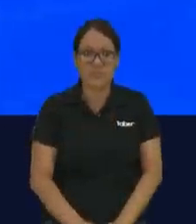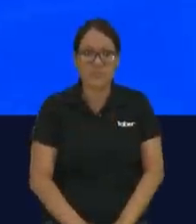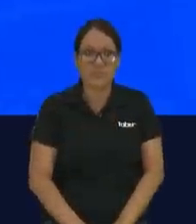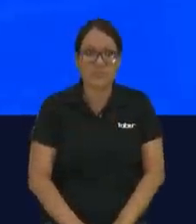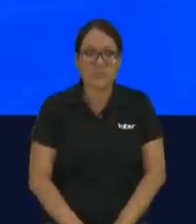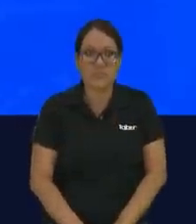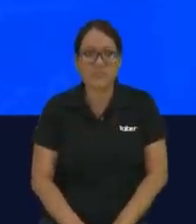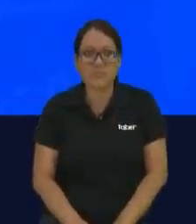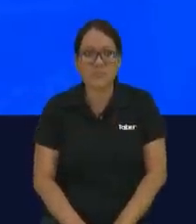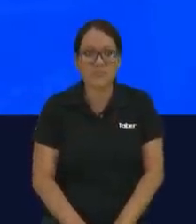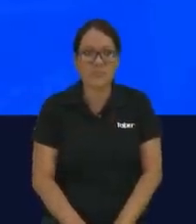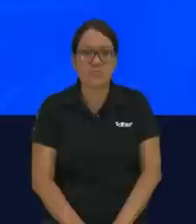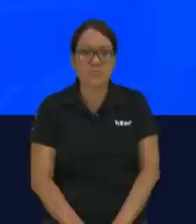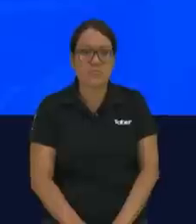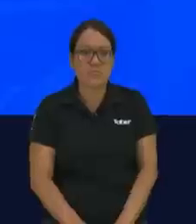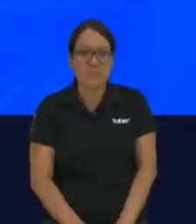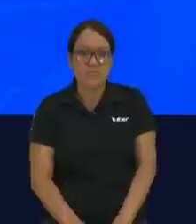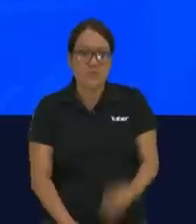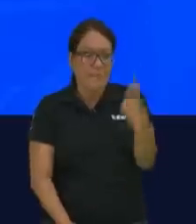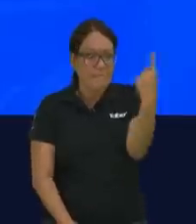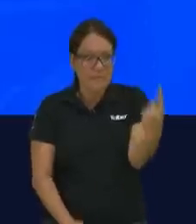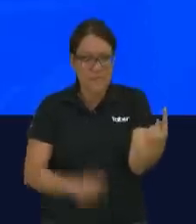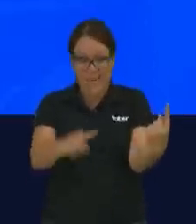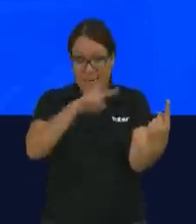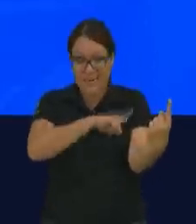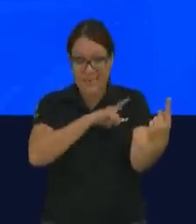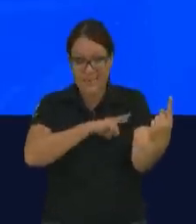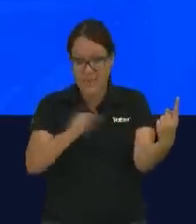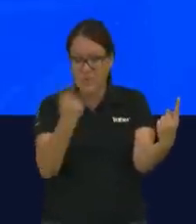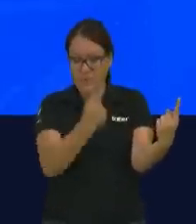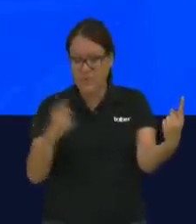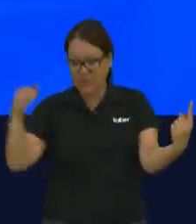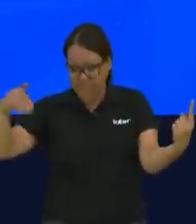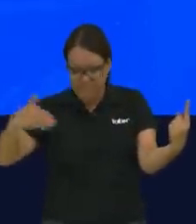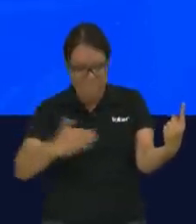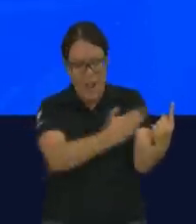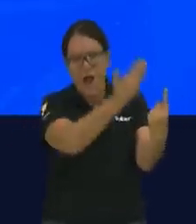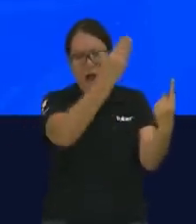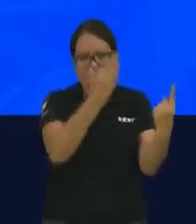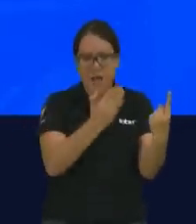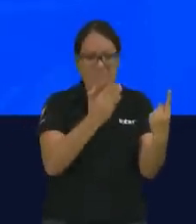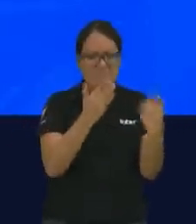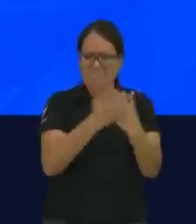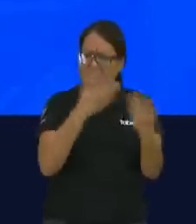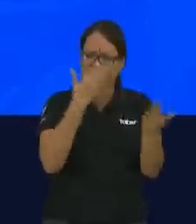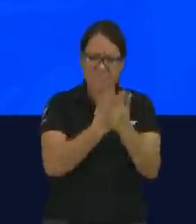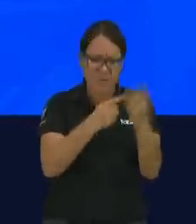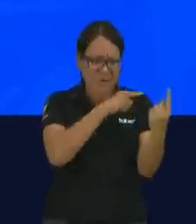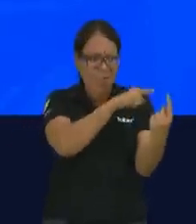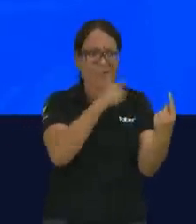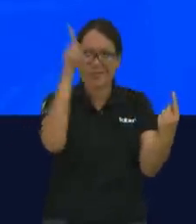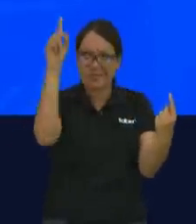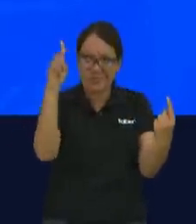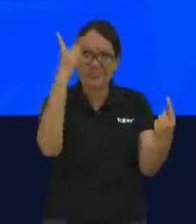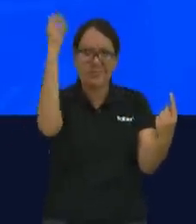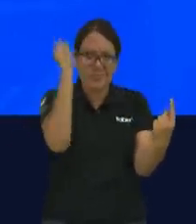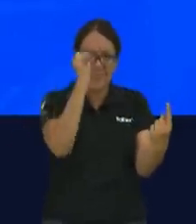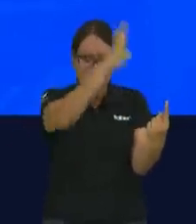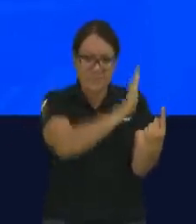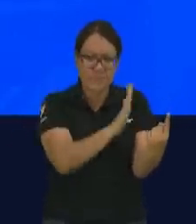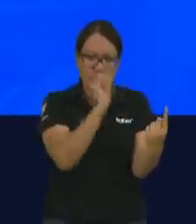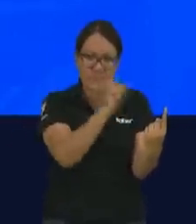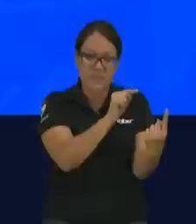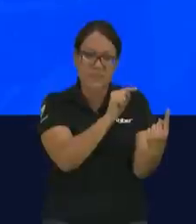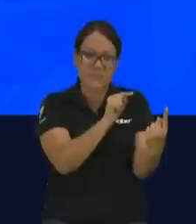sois cuando por mi causa os vituperen y digan todo tipo de improperios para o en contra de